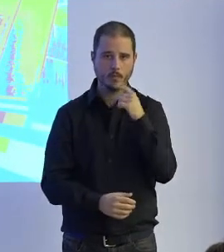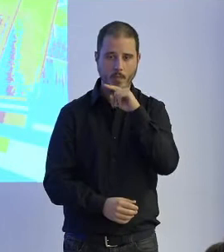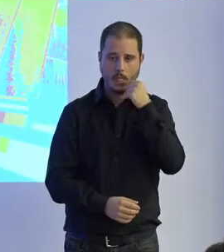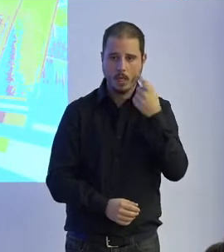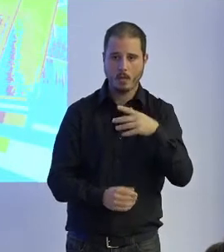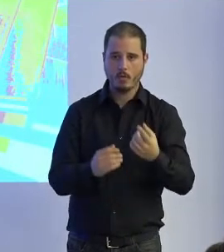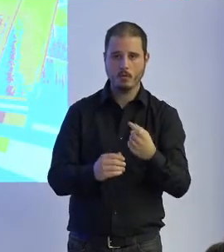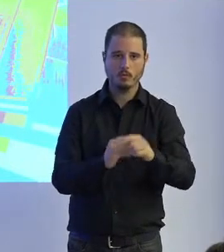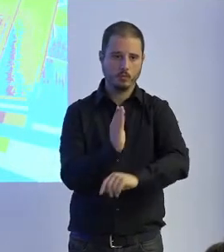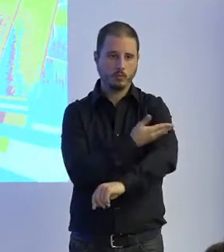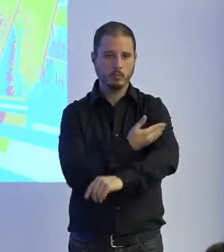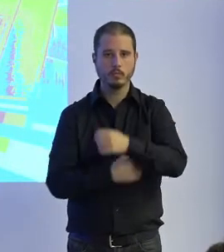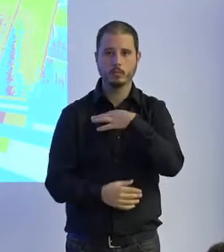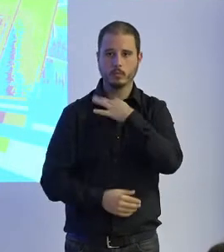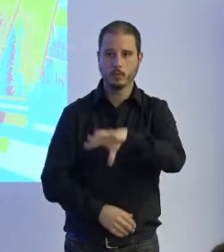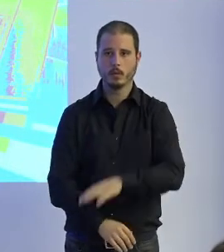bueno